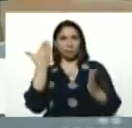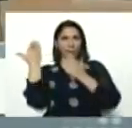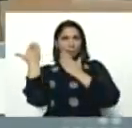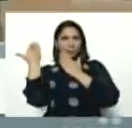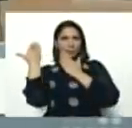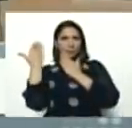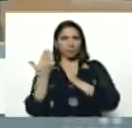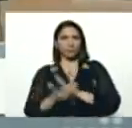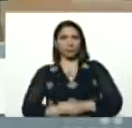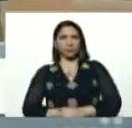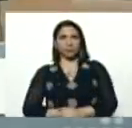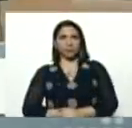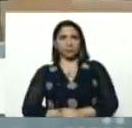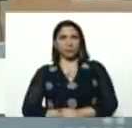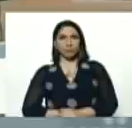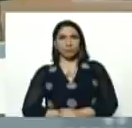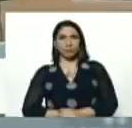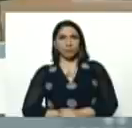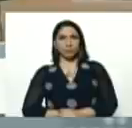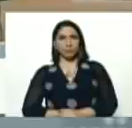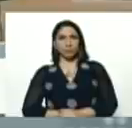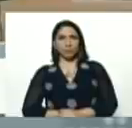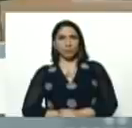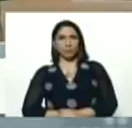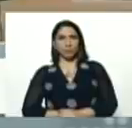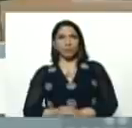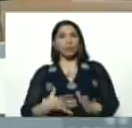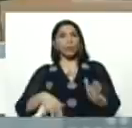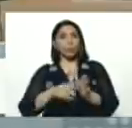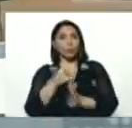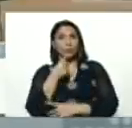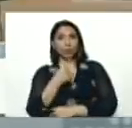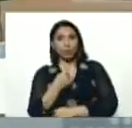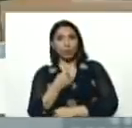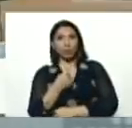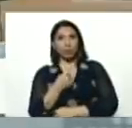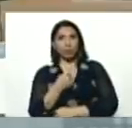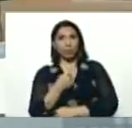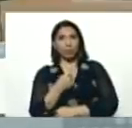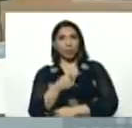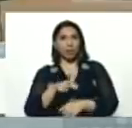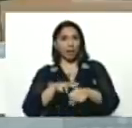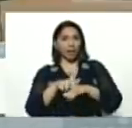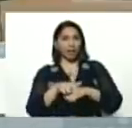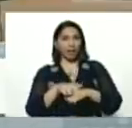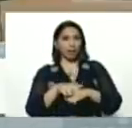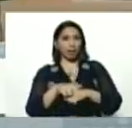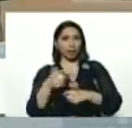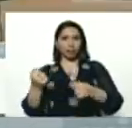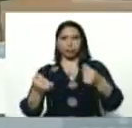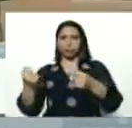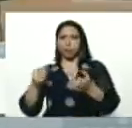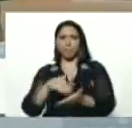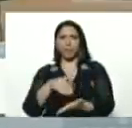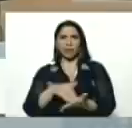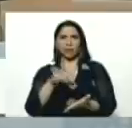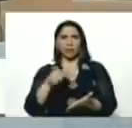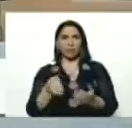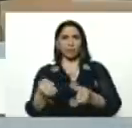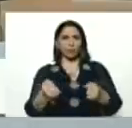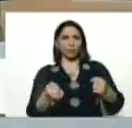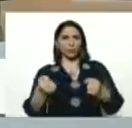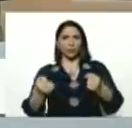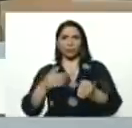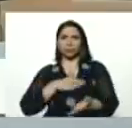Rodríguez, yo como ando rodando, presidente, lo vuelvo y lo digo, ahorita te rueda por Miranda, y puede rodar en carretera, con